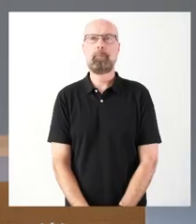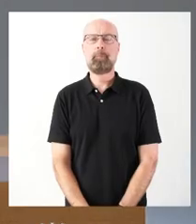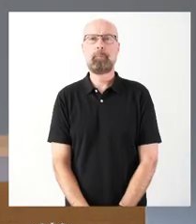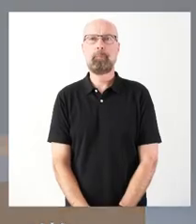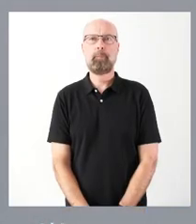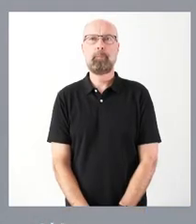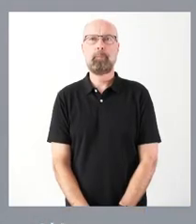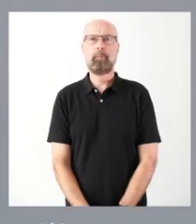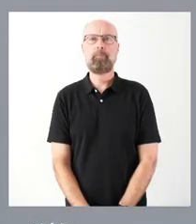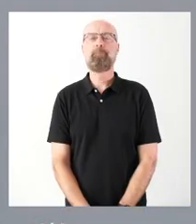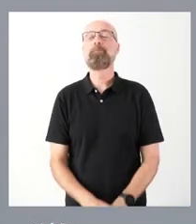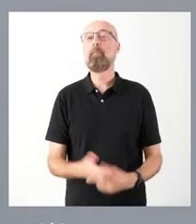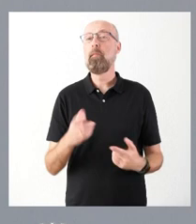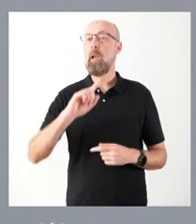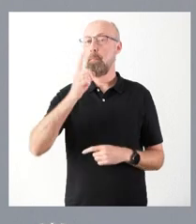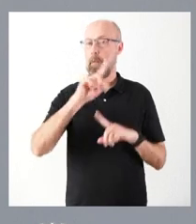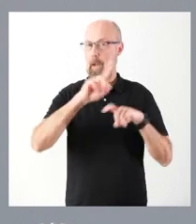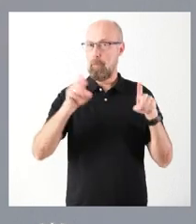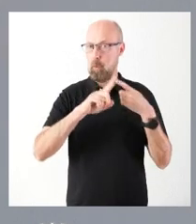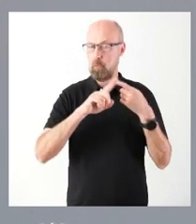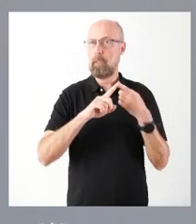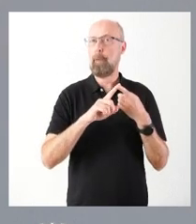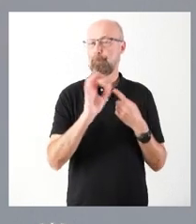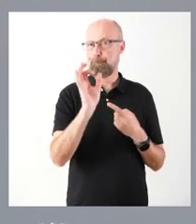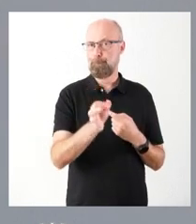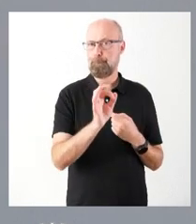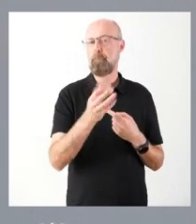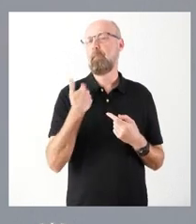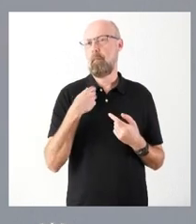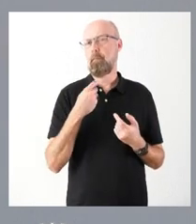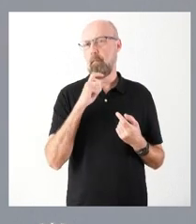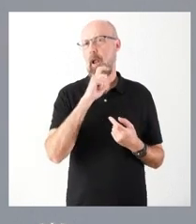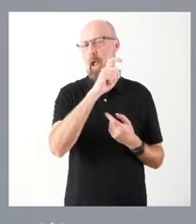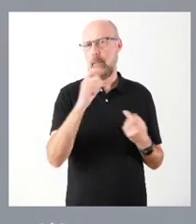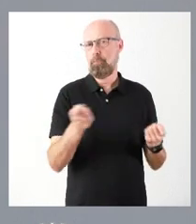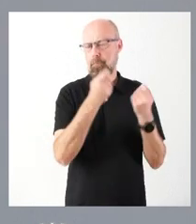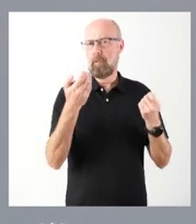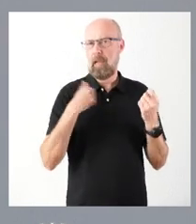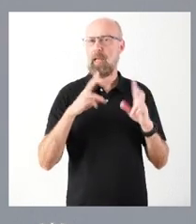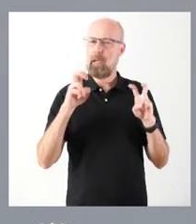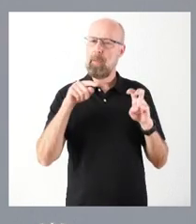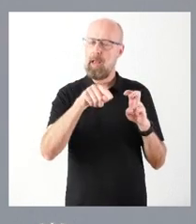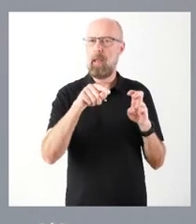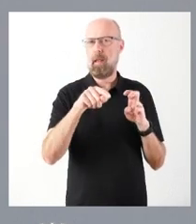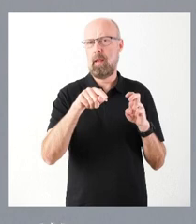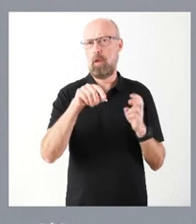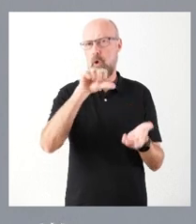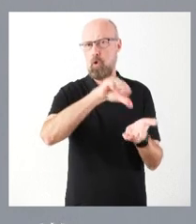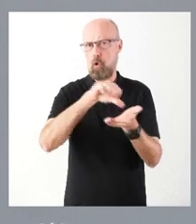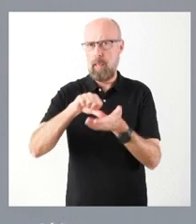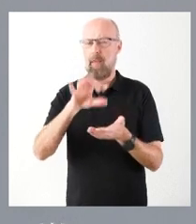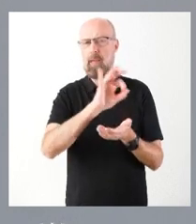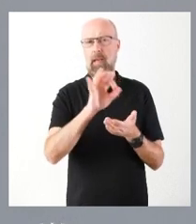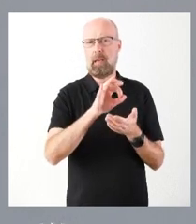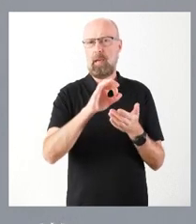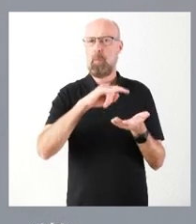Pues, sobre la primera de las cuestiones, efectivamente, se ha anunciado ya alguna vez con detalle cuál es el objetivo en torno a las ciudades y al proyecto del